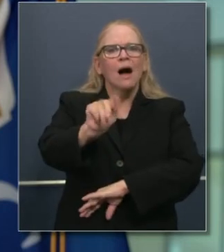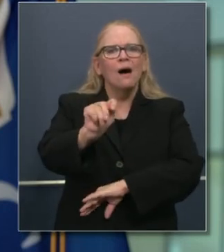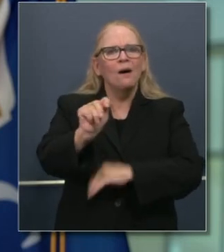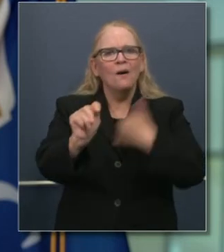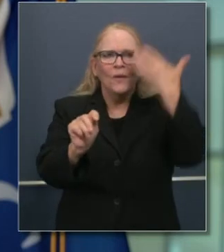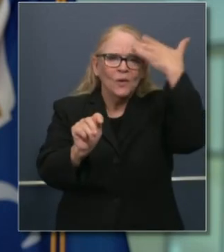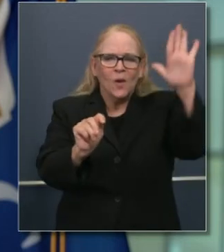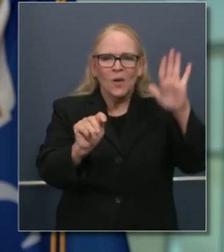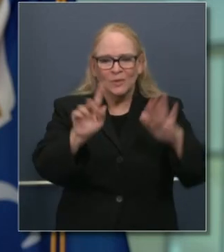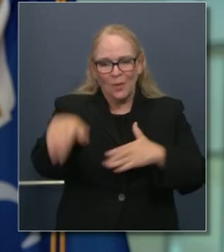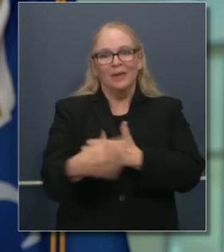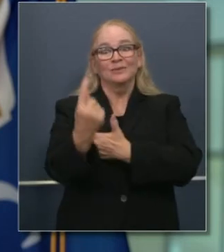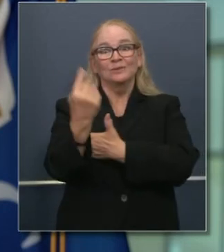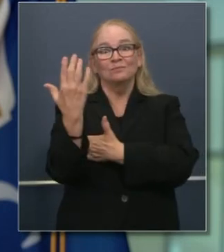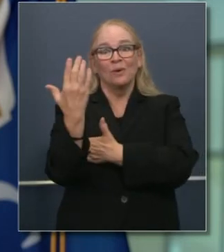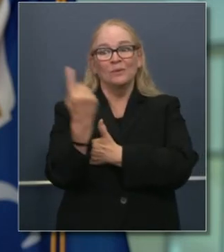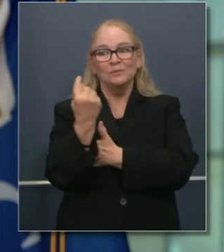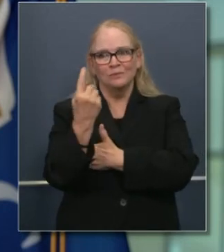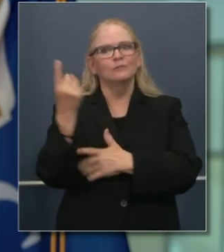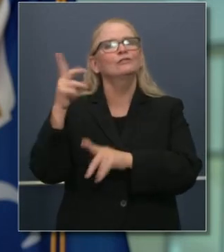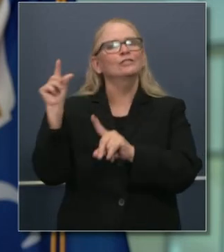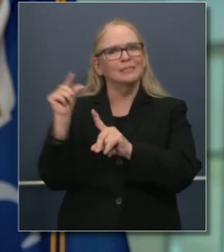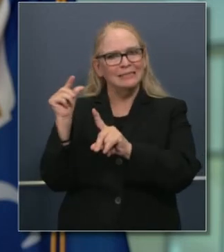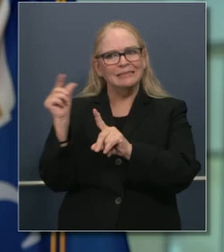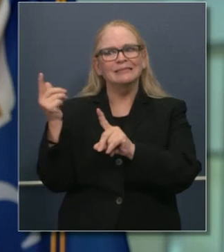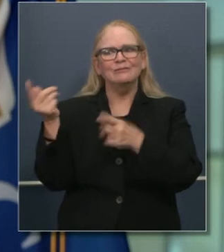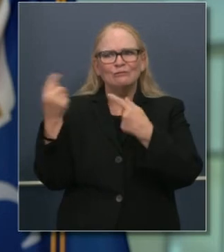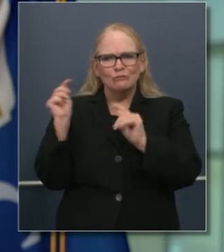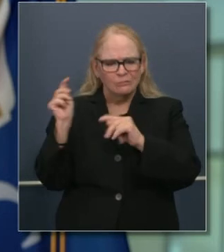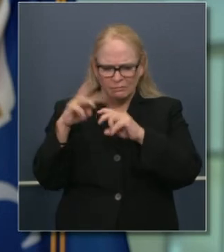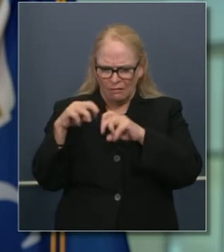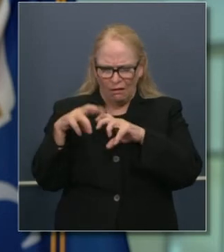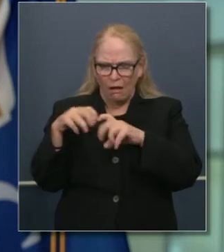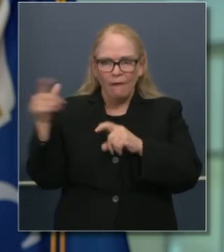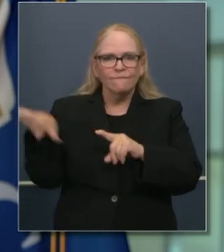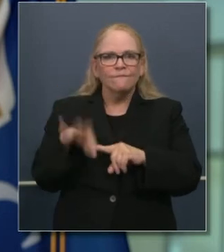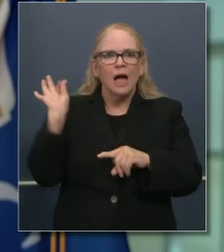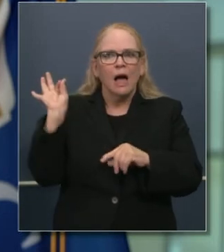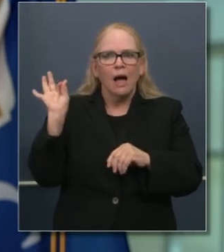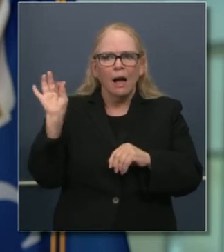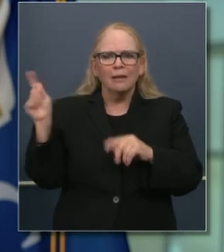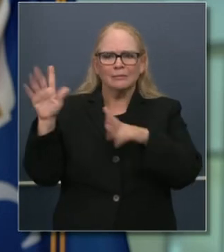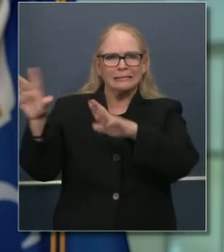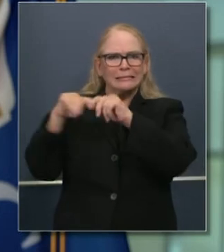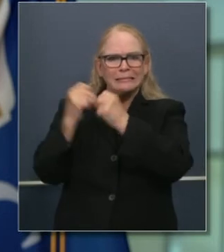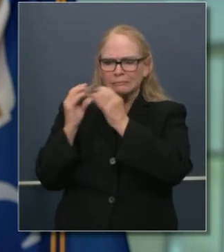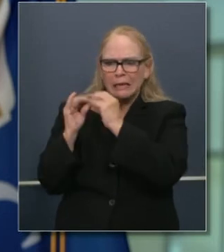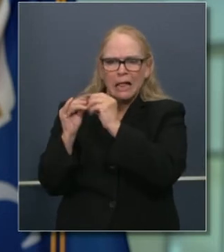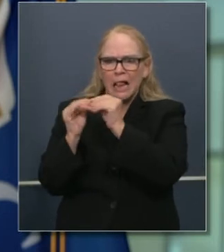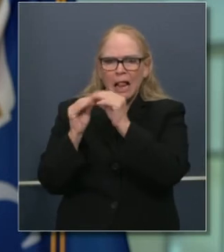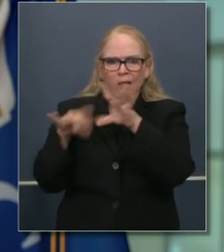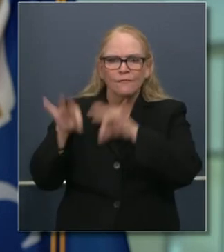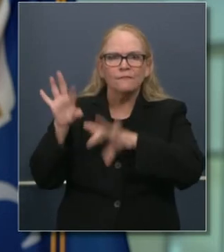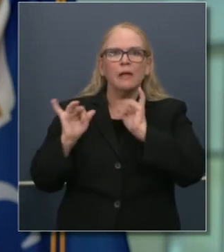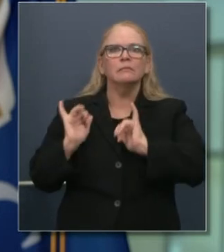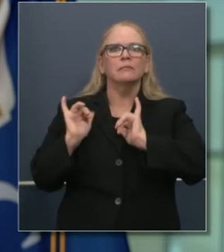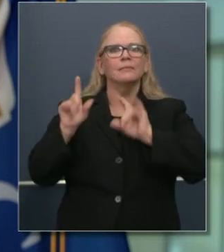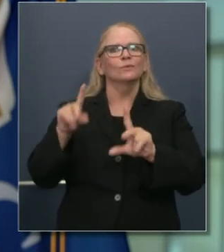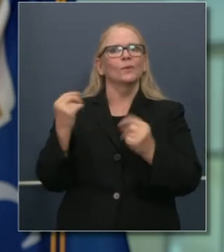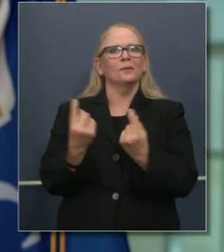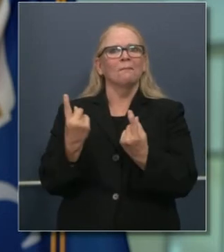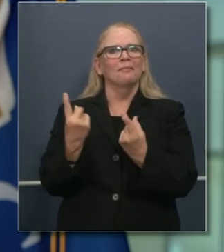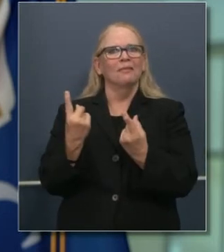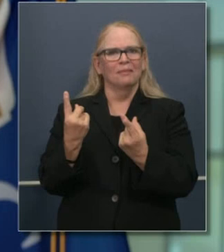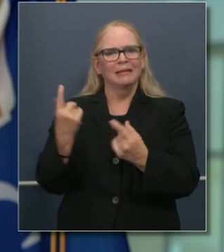siguiente por tener la mejor capacidad de entender los detalles, los matices del problema, trabajando con su equipo para entender